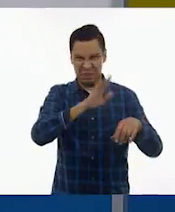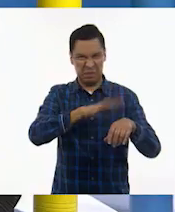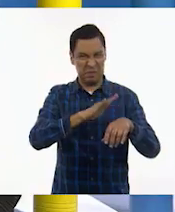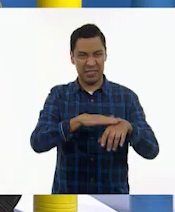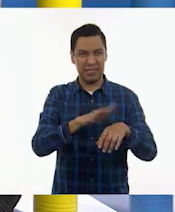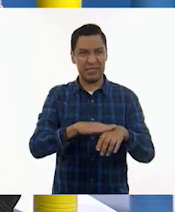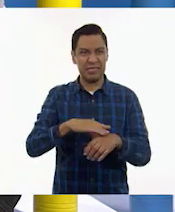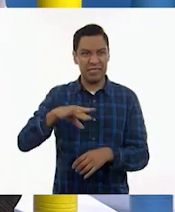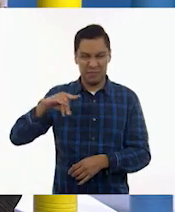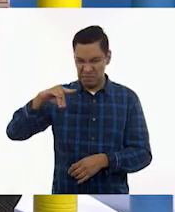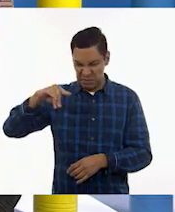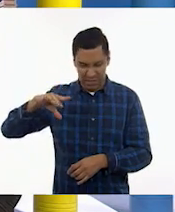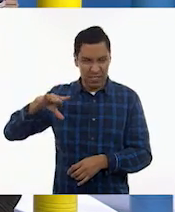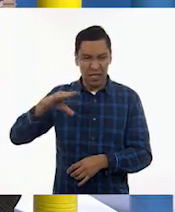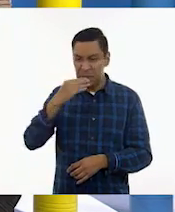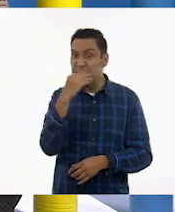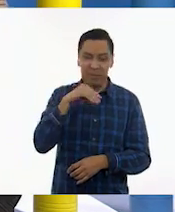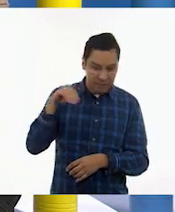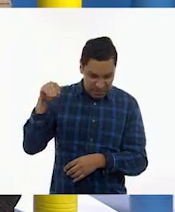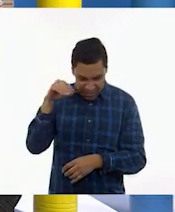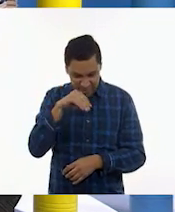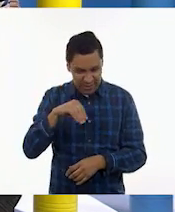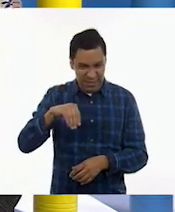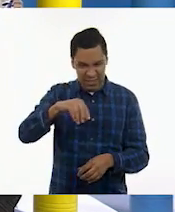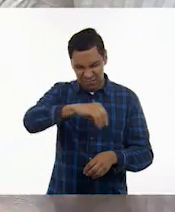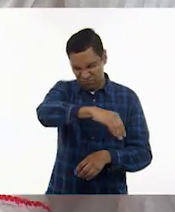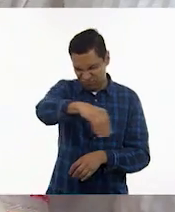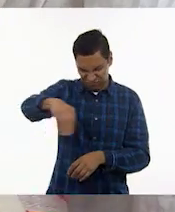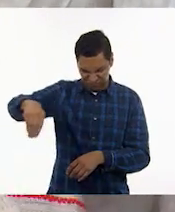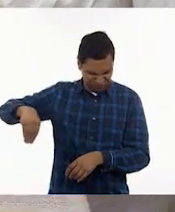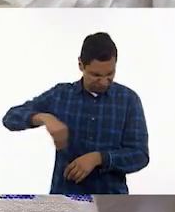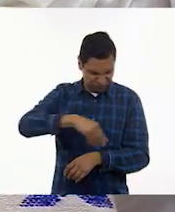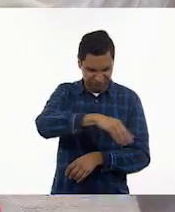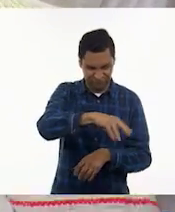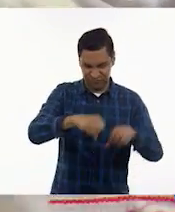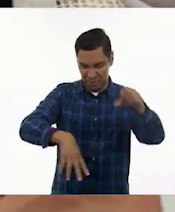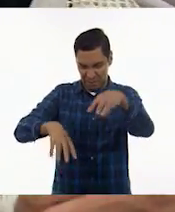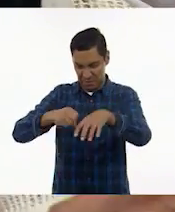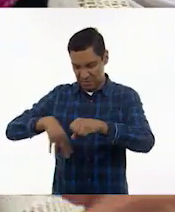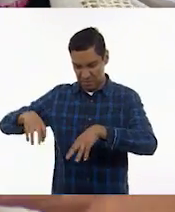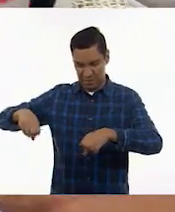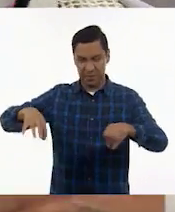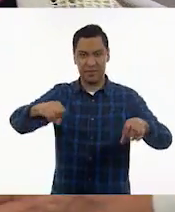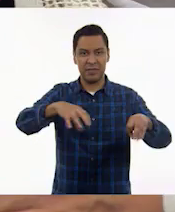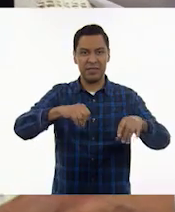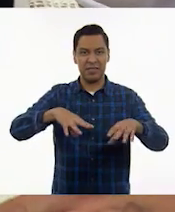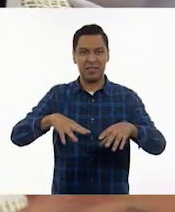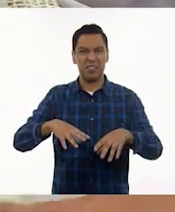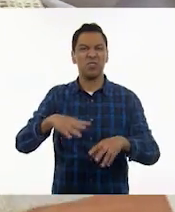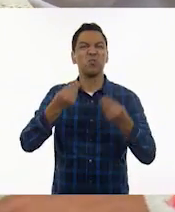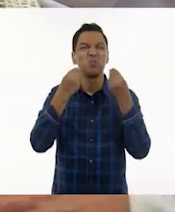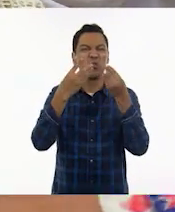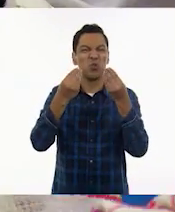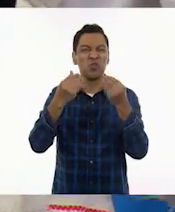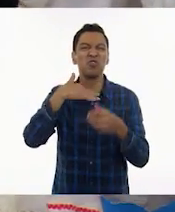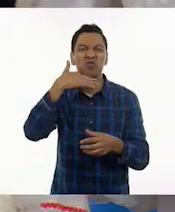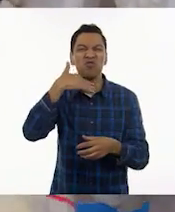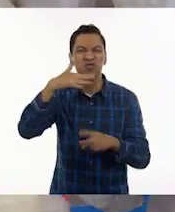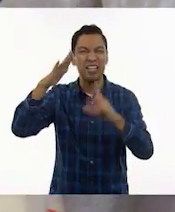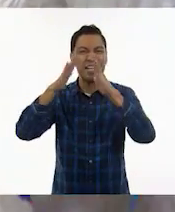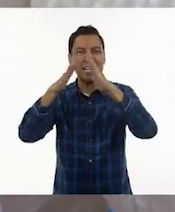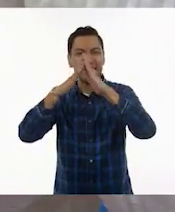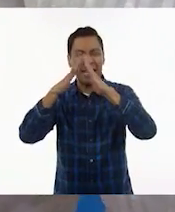Hay que regar aquí la basura. ver, la basura. Aquí le regamos la basura. Por acá regamos basura. Que esté muy sucia la casa.